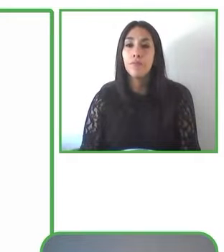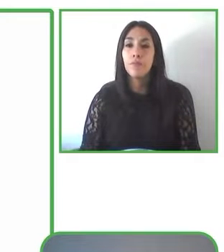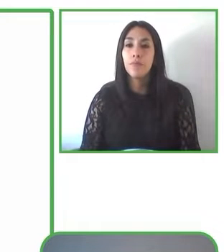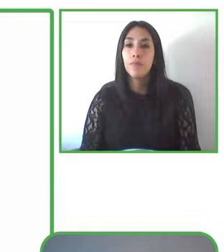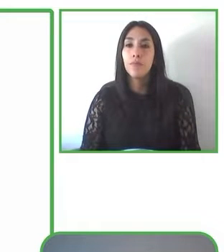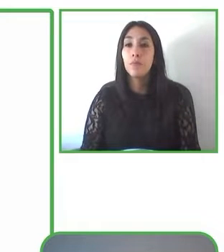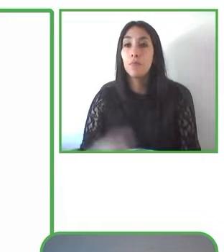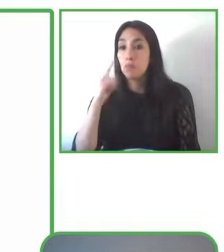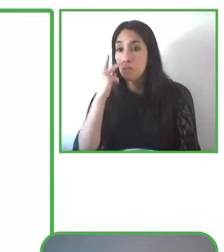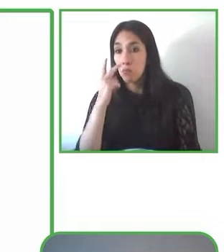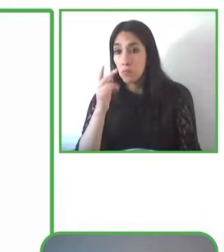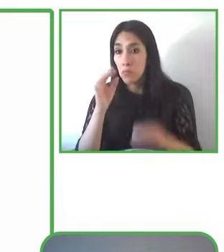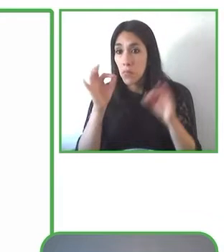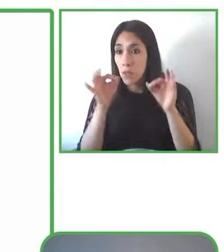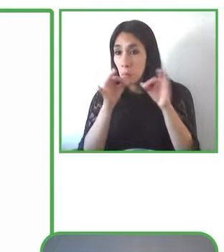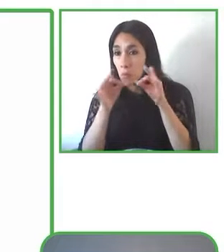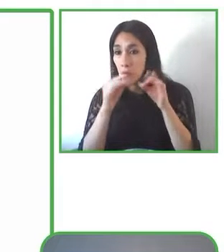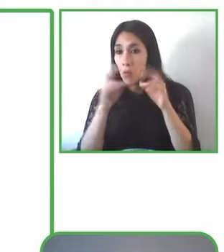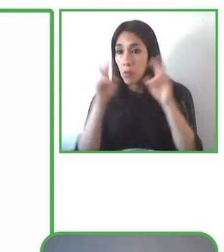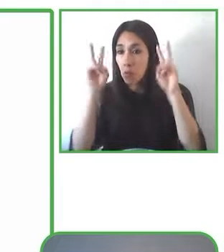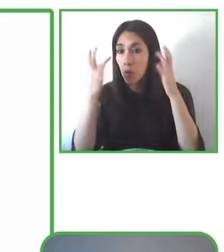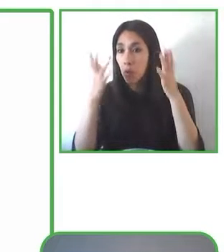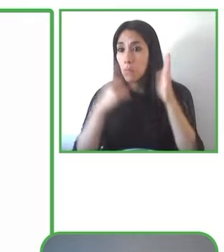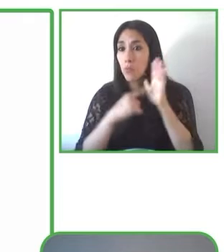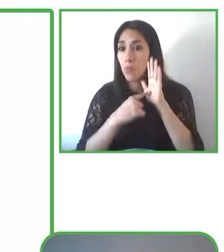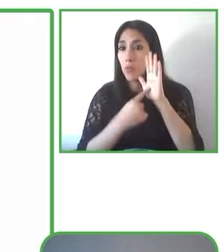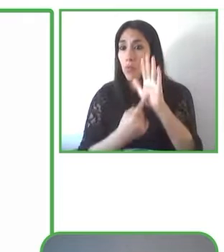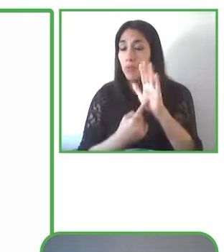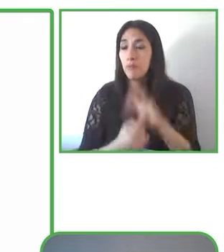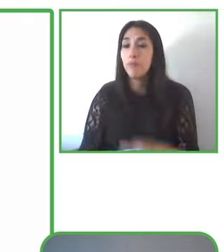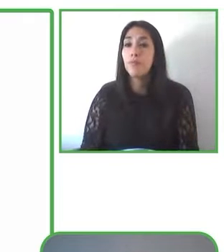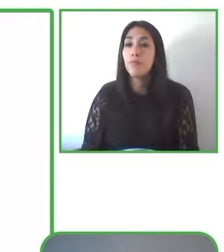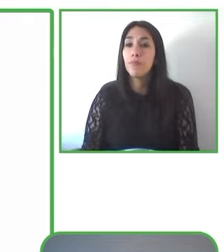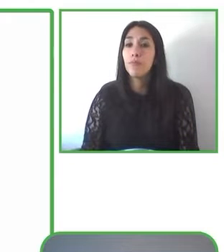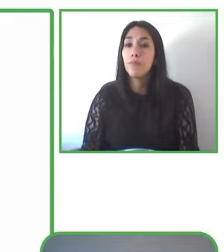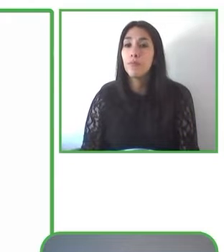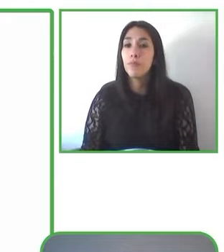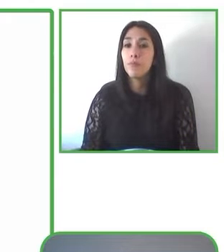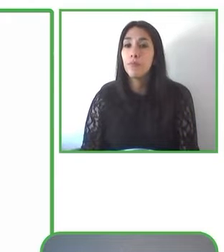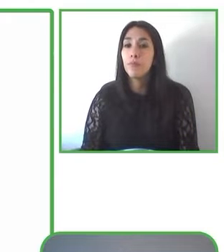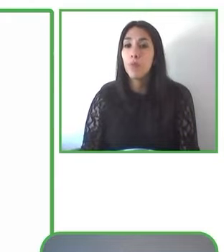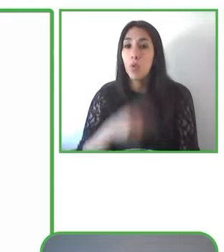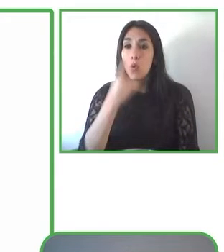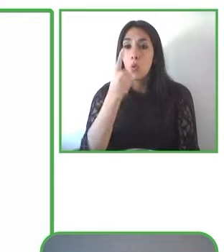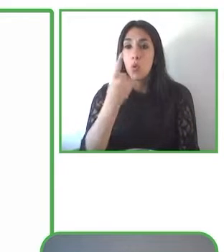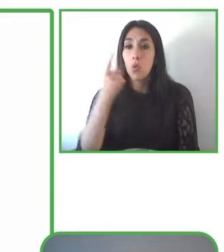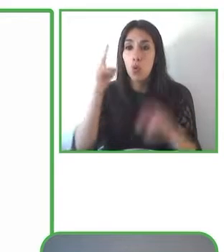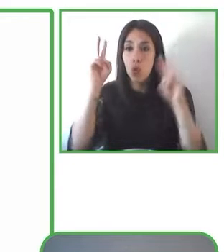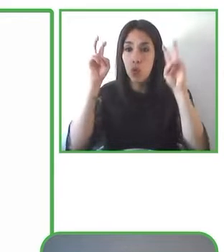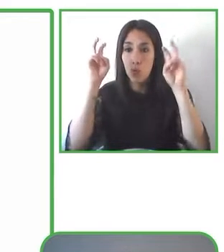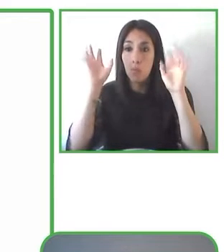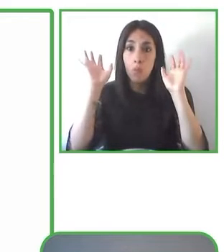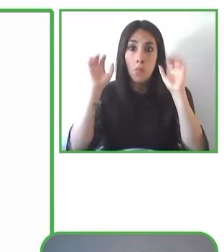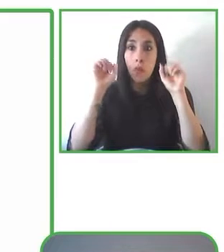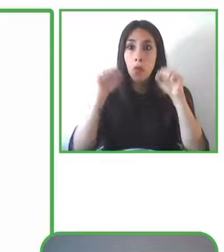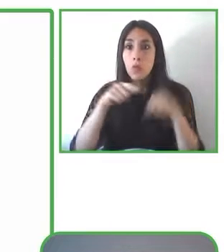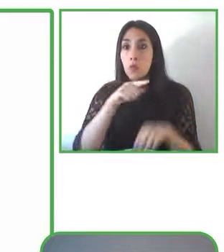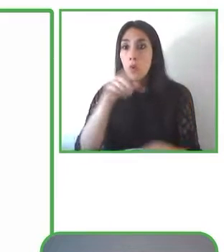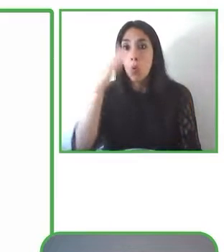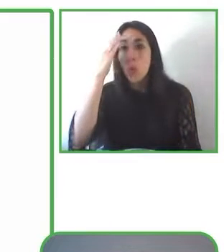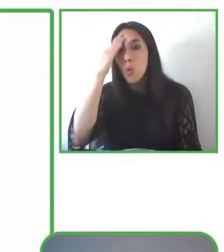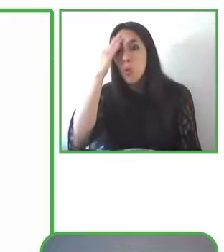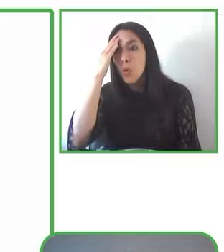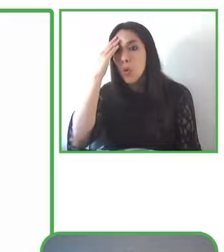presentarles un tema que quizás no es muy conocido en lo que es accesibilidad universal,